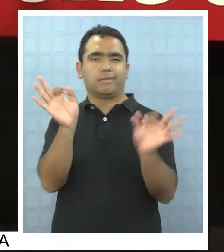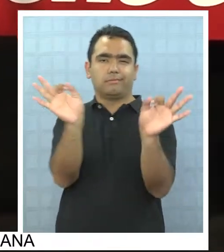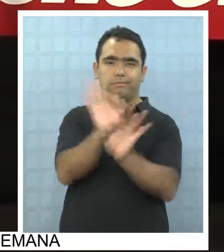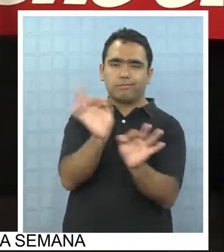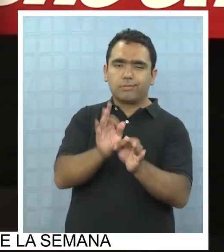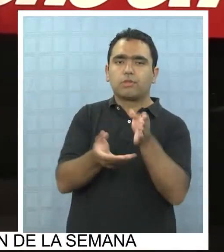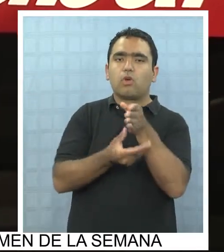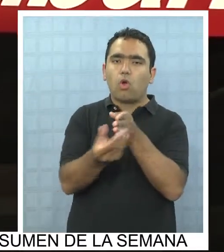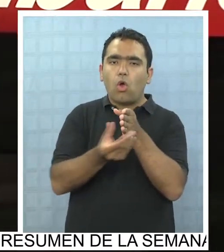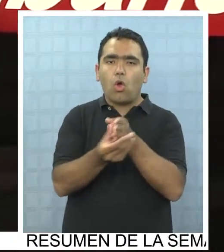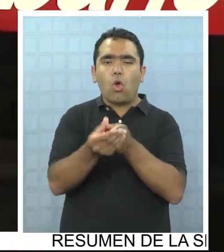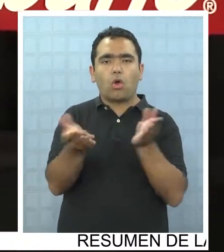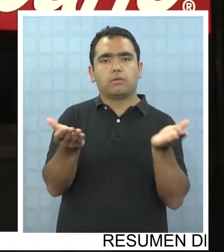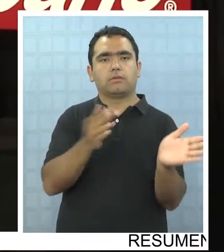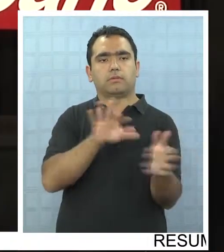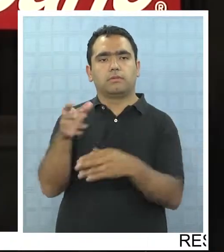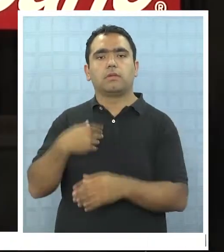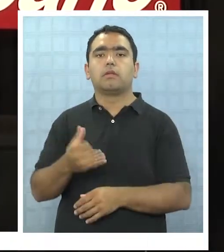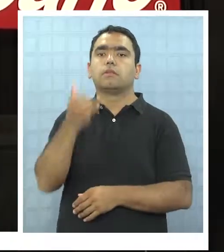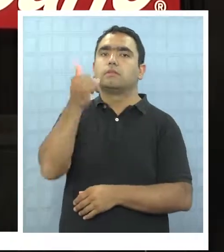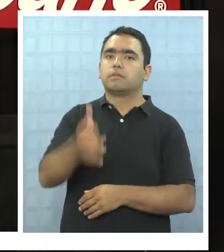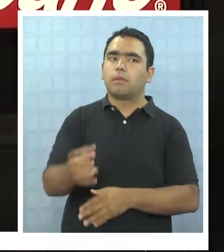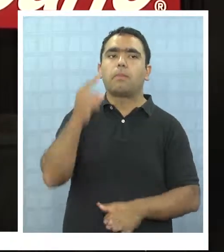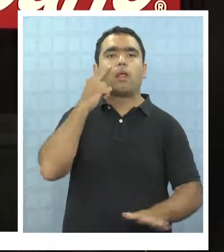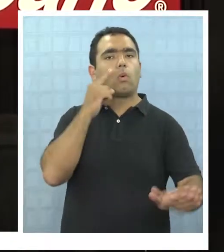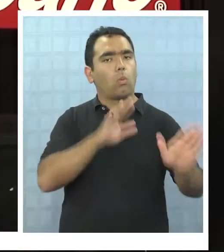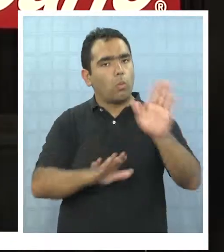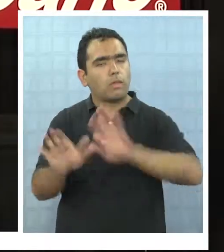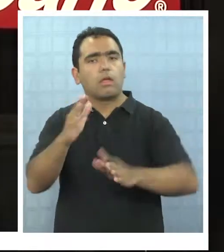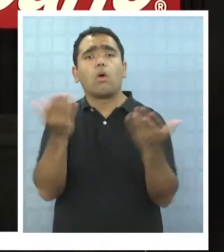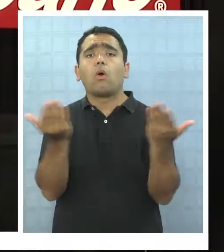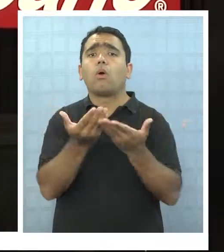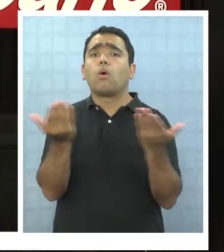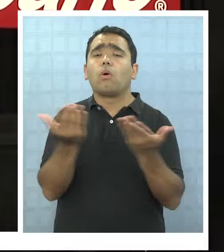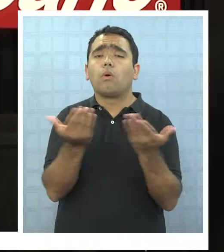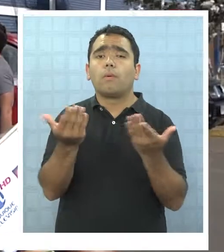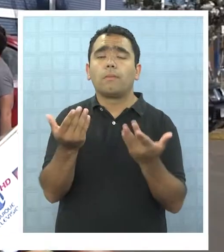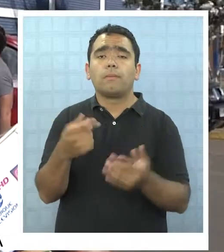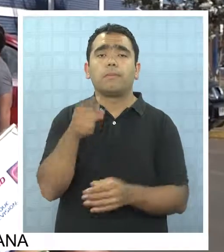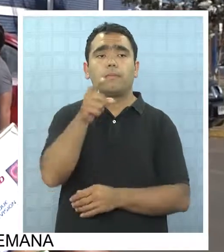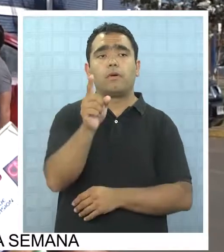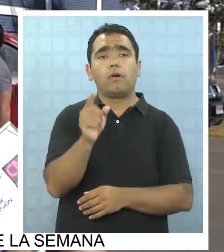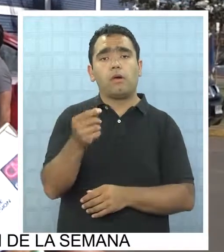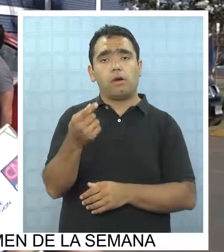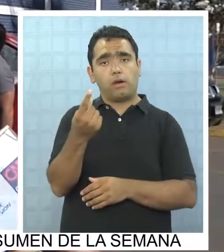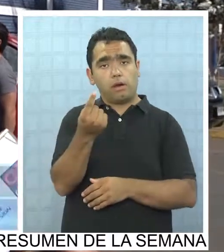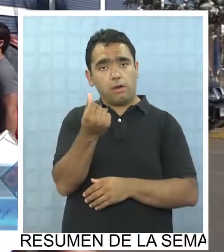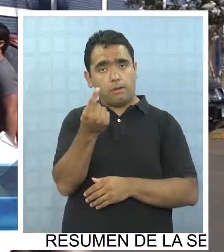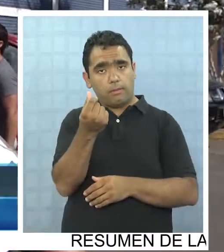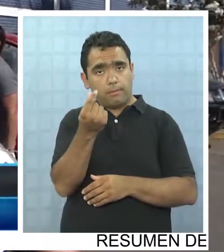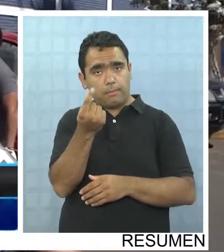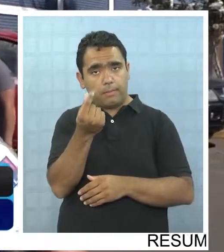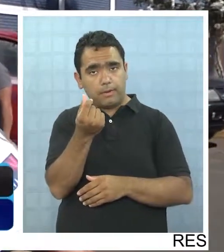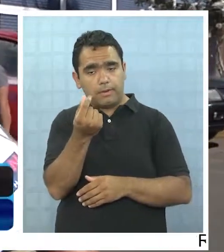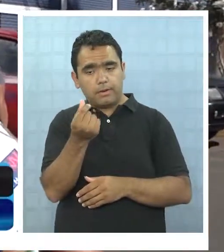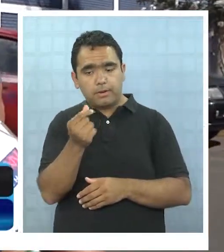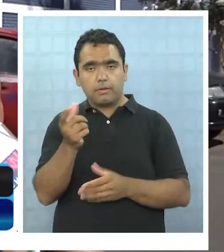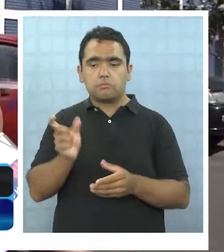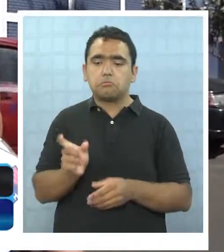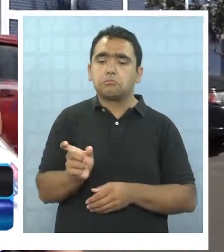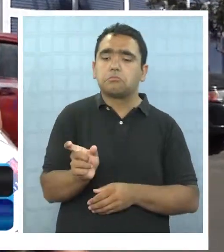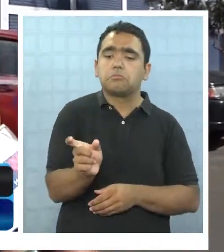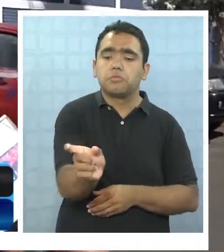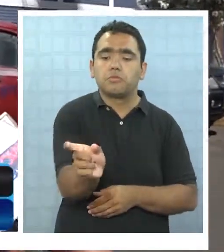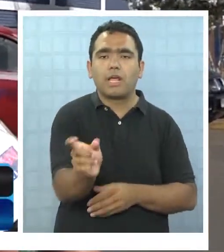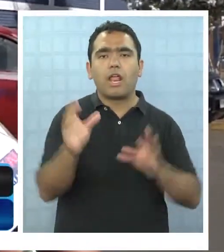explicó algunas recomendaciones para evitar estos delitos. Siempre el autocuidado consiste en, muchas veces, no saquen dinero